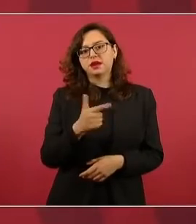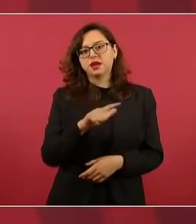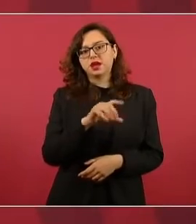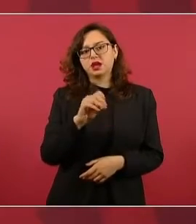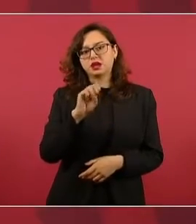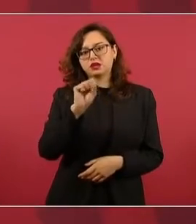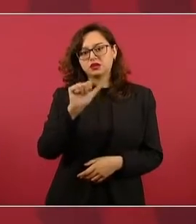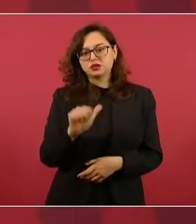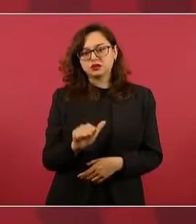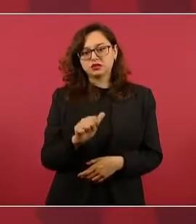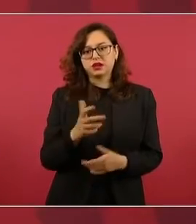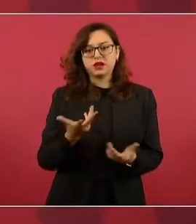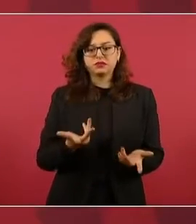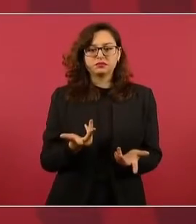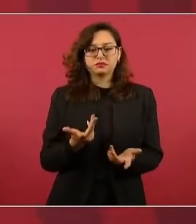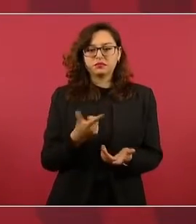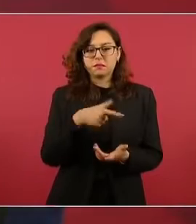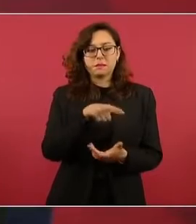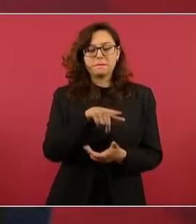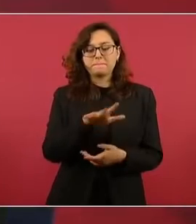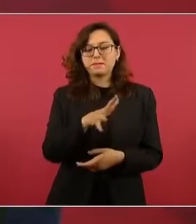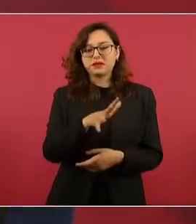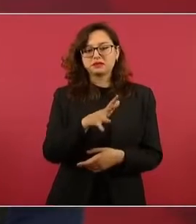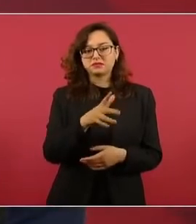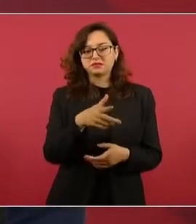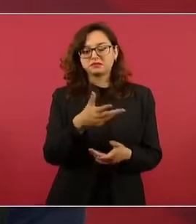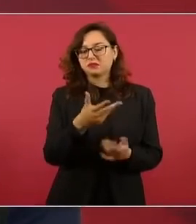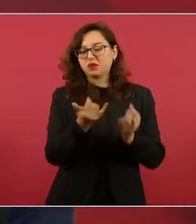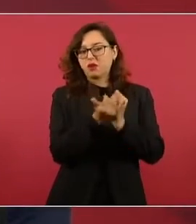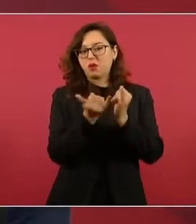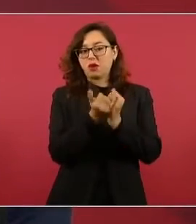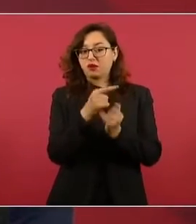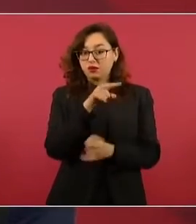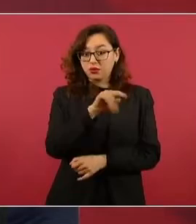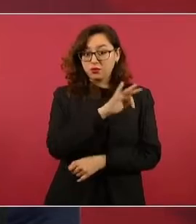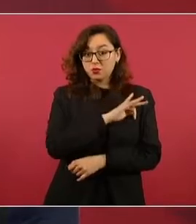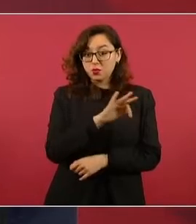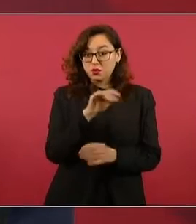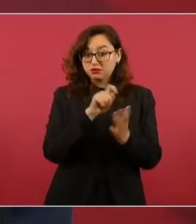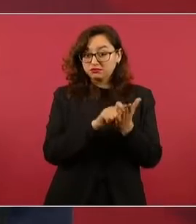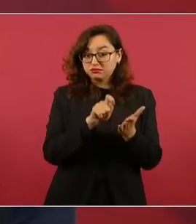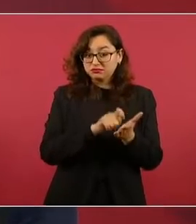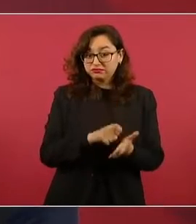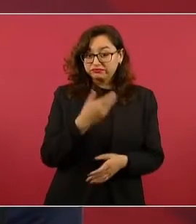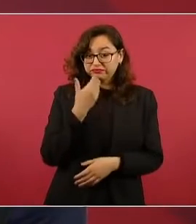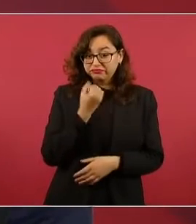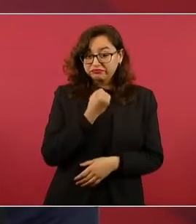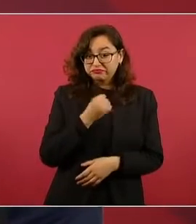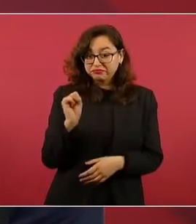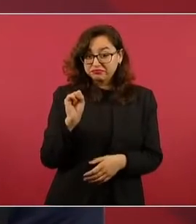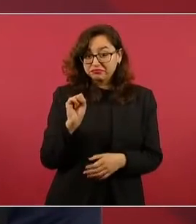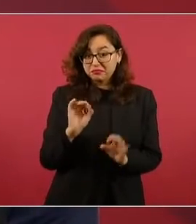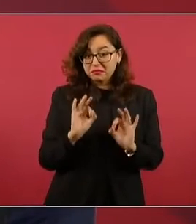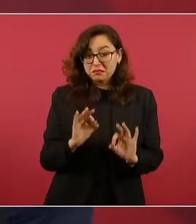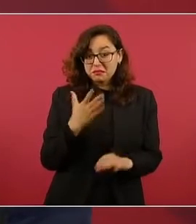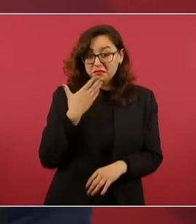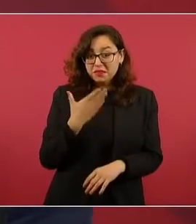¿Ustedes creen que puede escribir algo que valga la pena